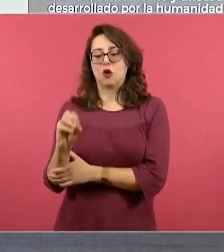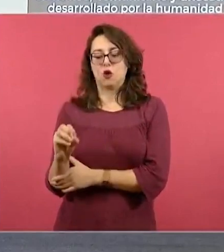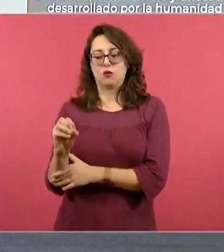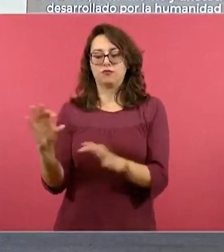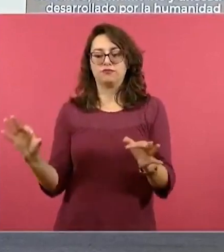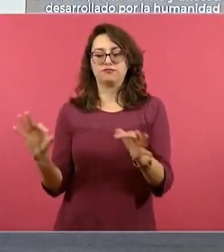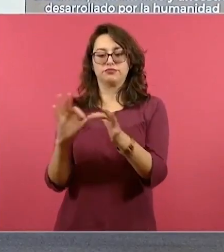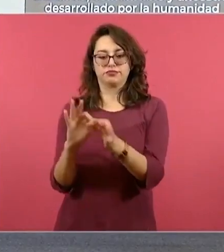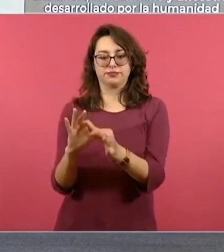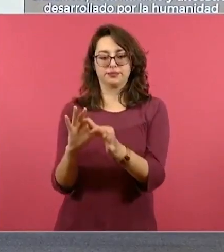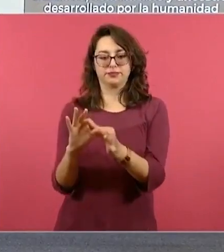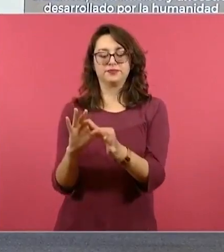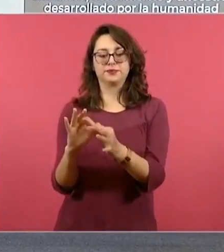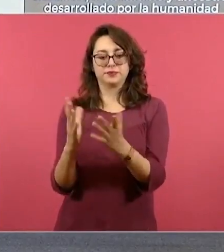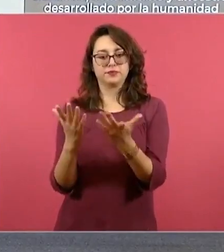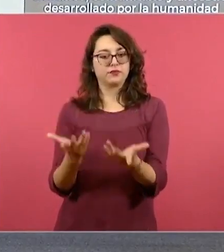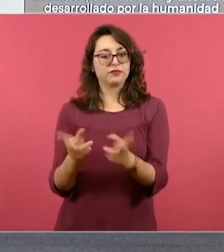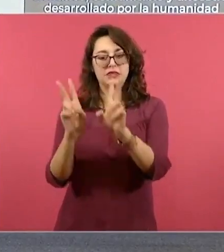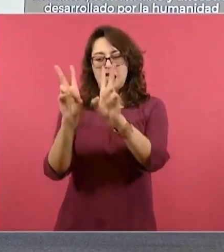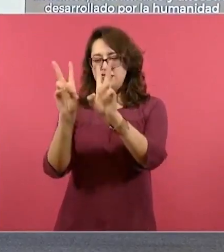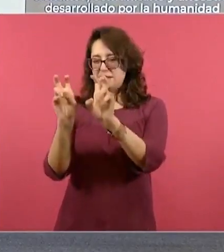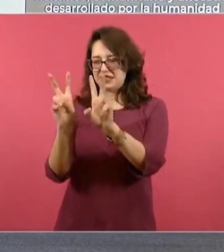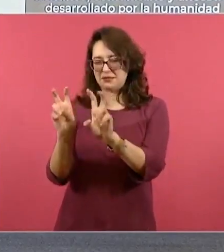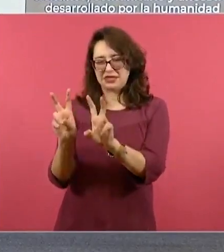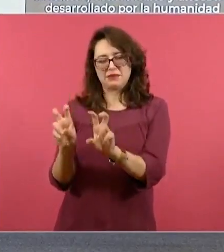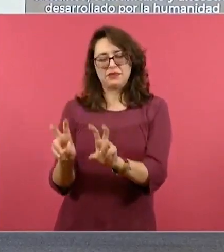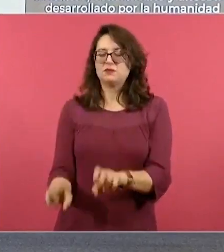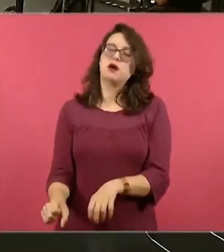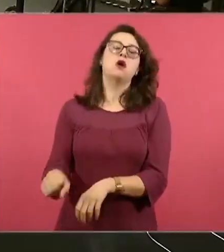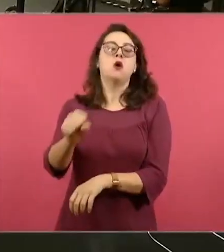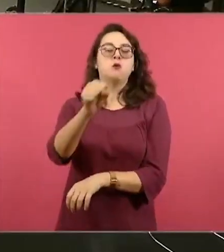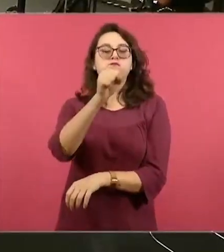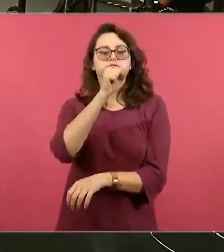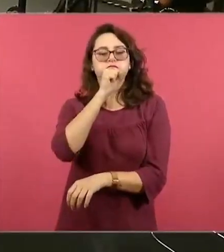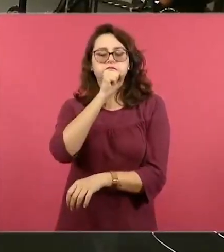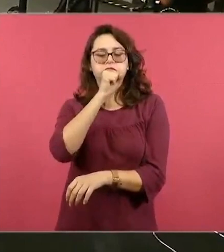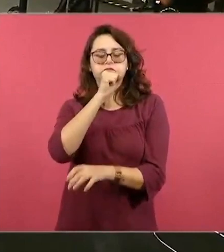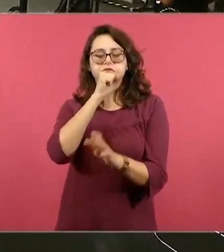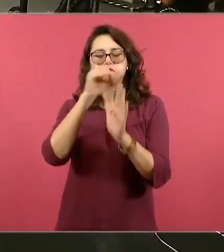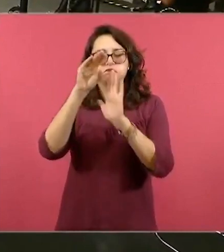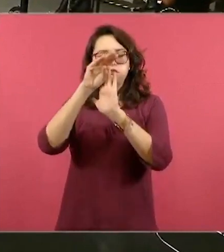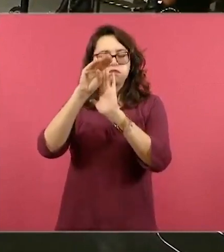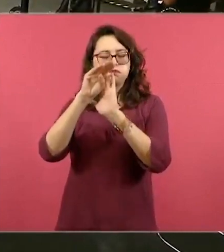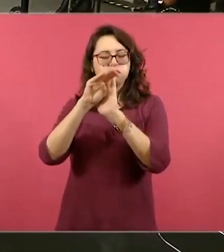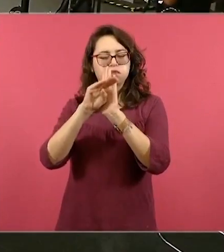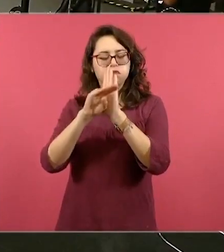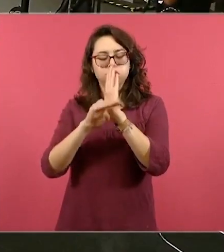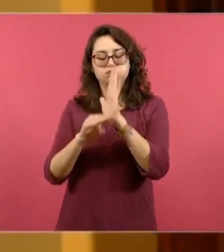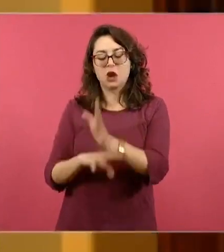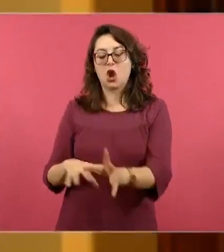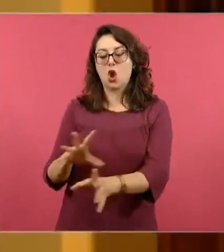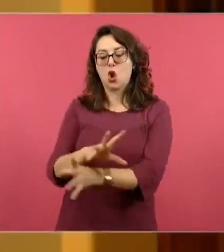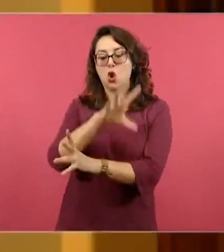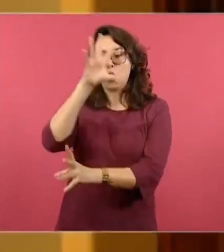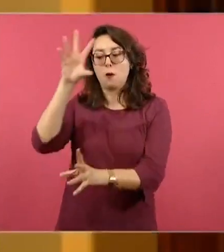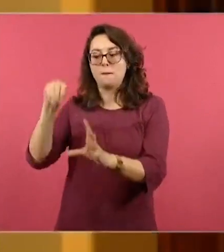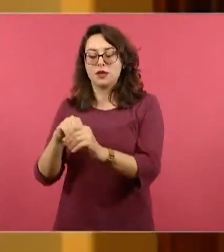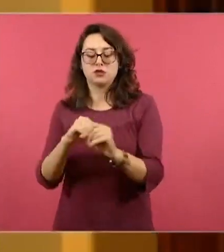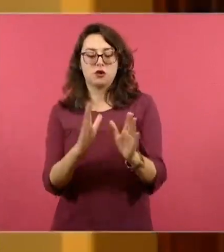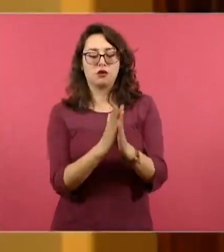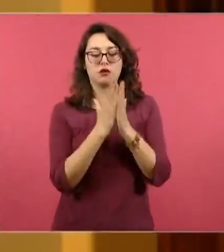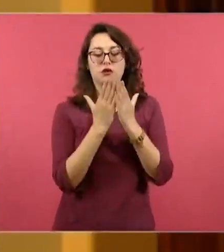el programa de estudios. Todos los contenidos que se van a estar abordando dentro del grado.